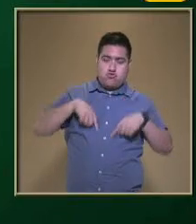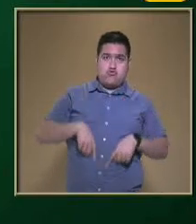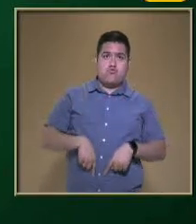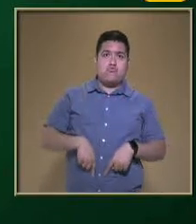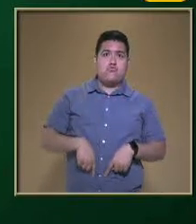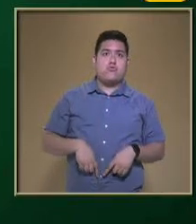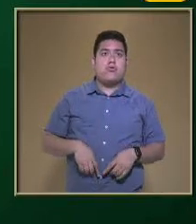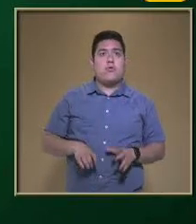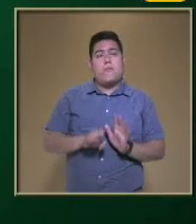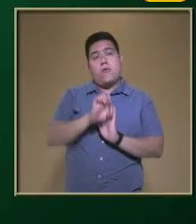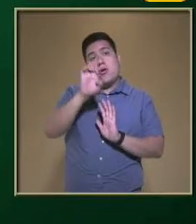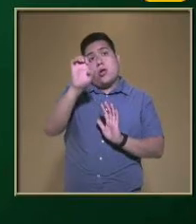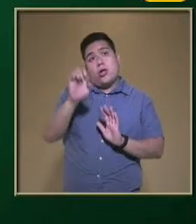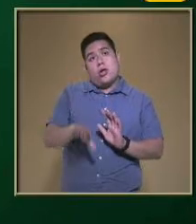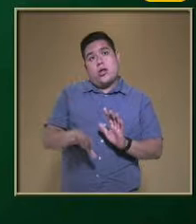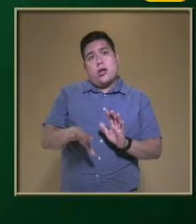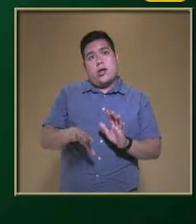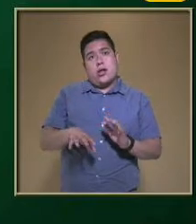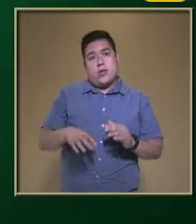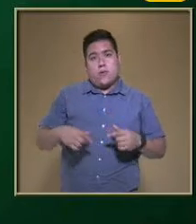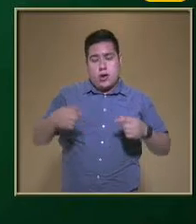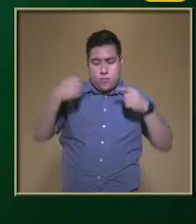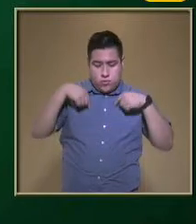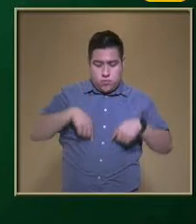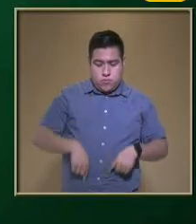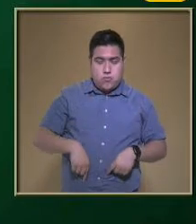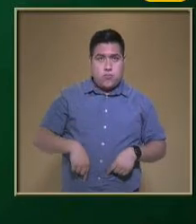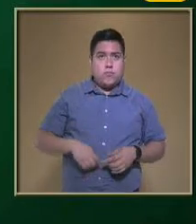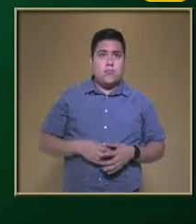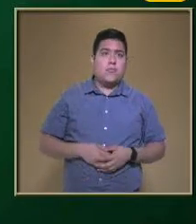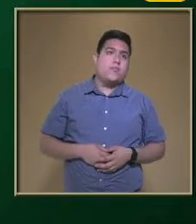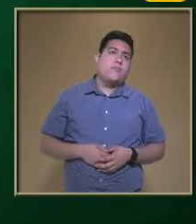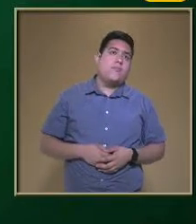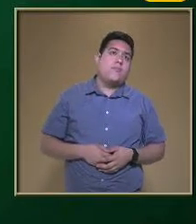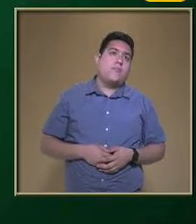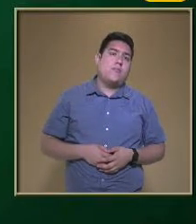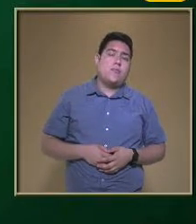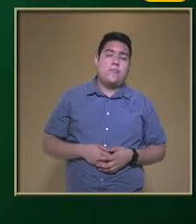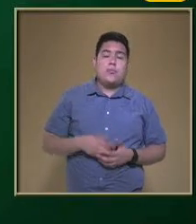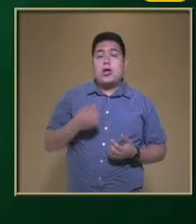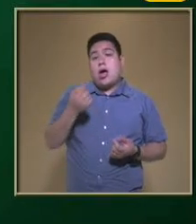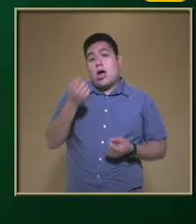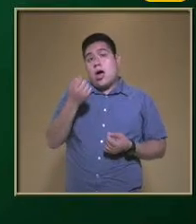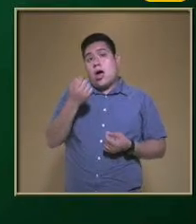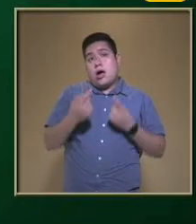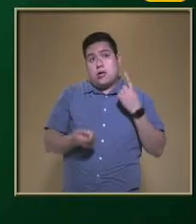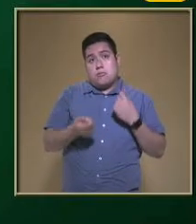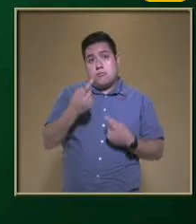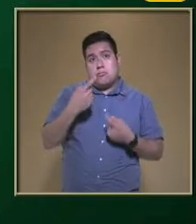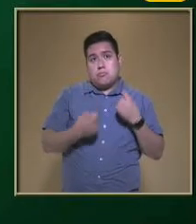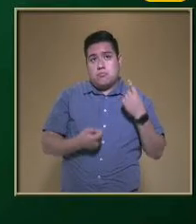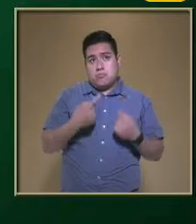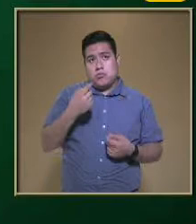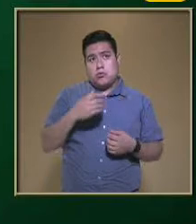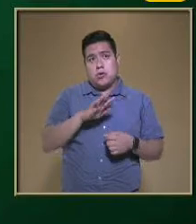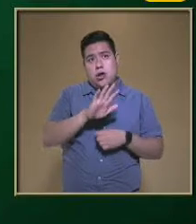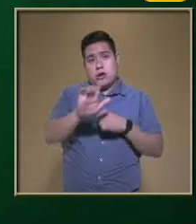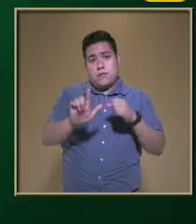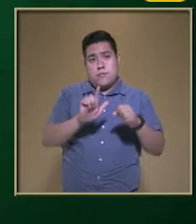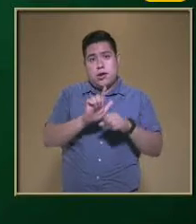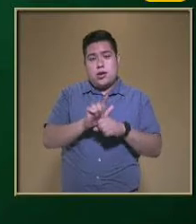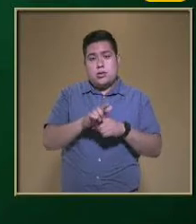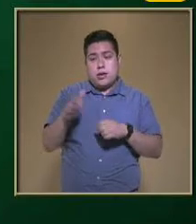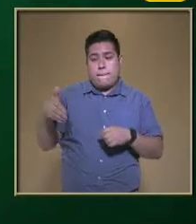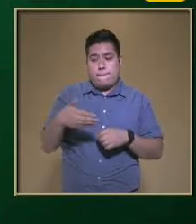Se llama Por ejemplo El funcionamiento Interno Podríamos decir Aquellos a lo mejor Que tienen Tienen la capacidad De comer pescado